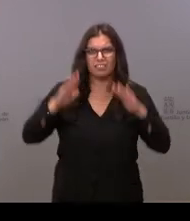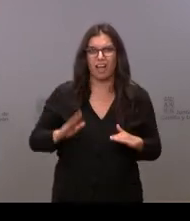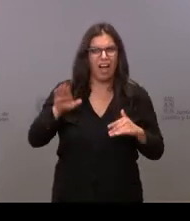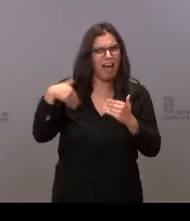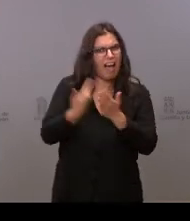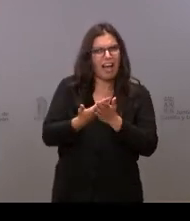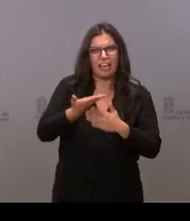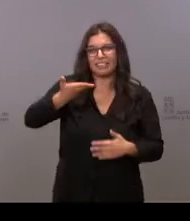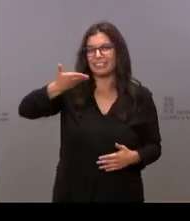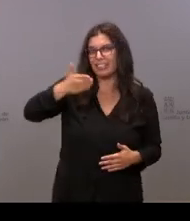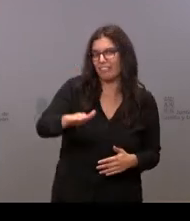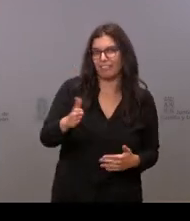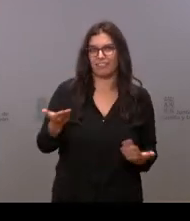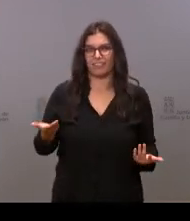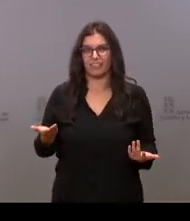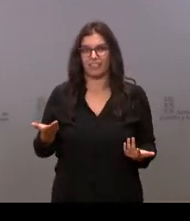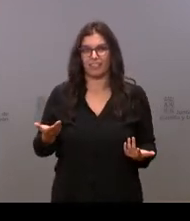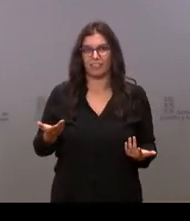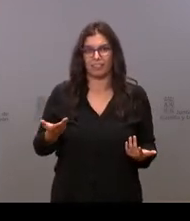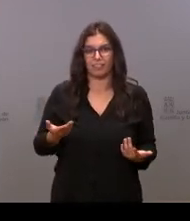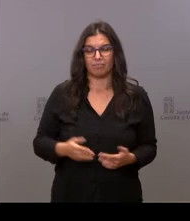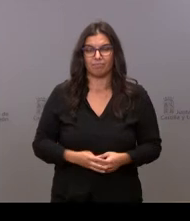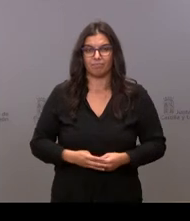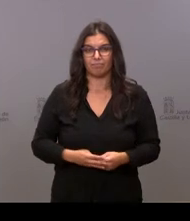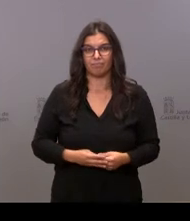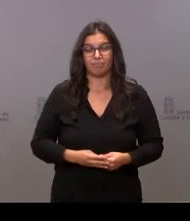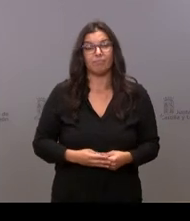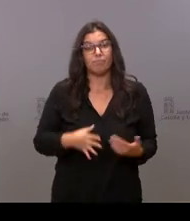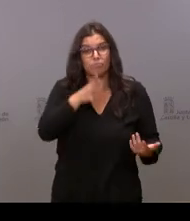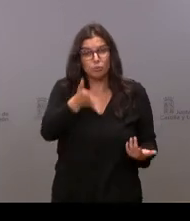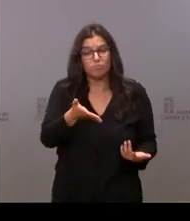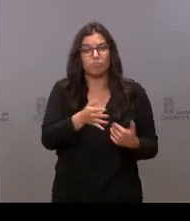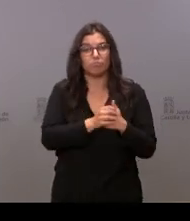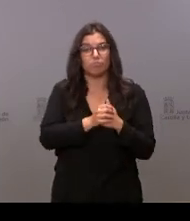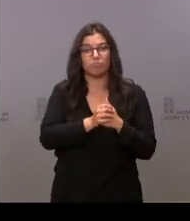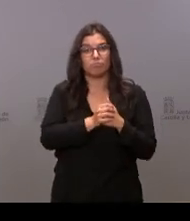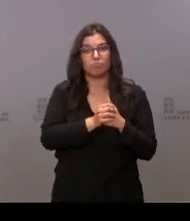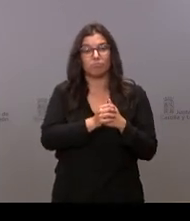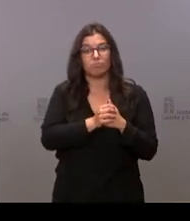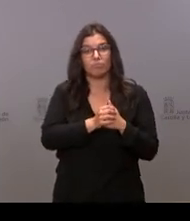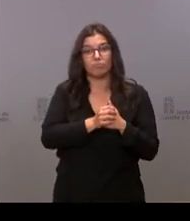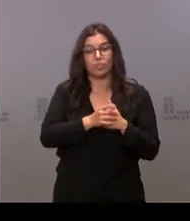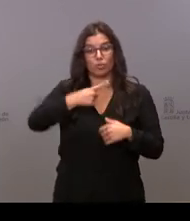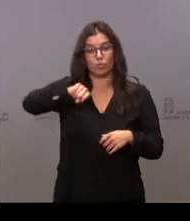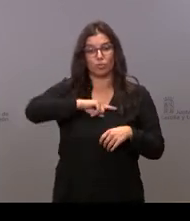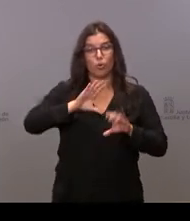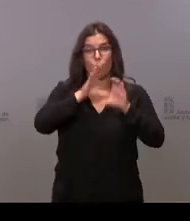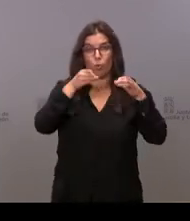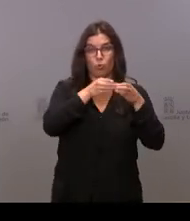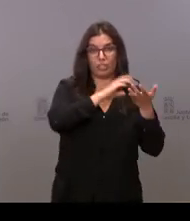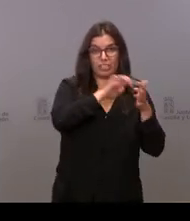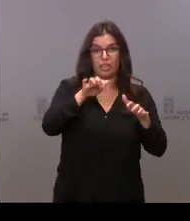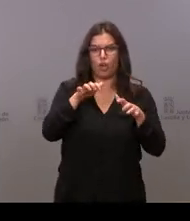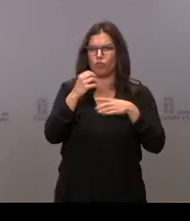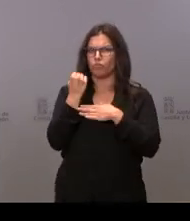el final de vuestros días, de nuestros días. Y por eso, vamos a estar desde la Junta de Castilla y León a